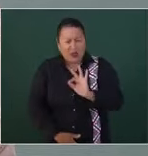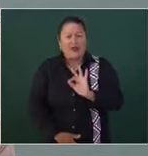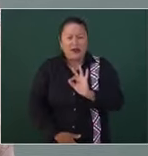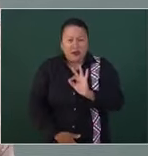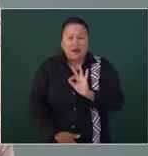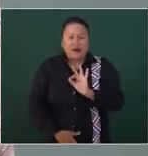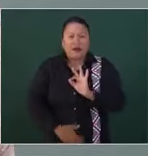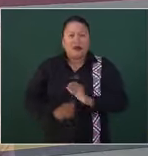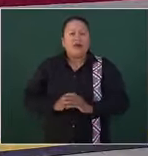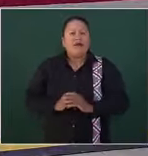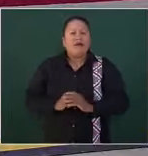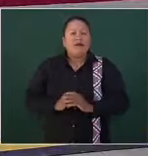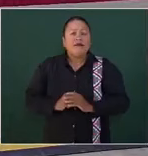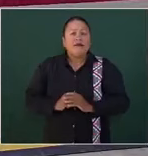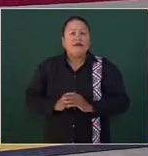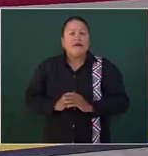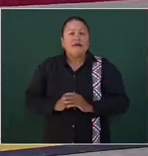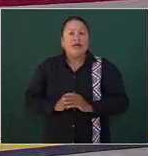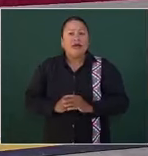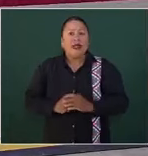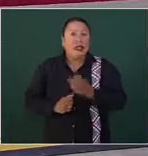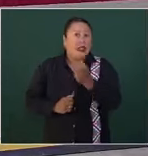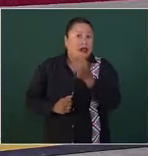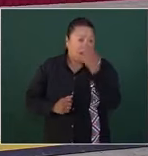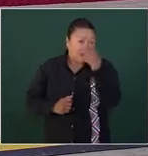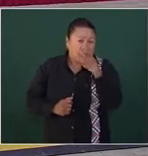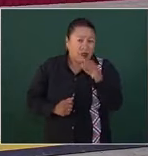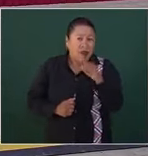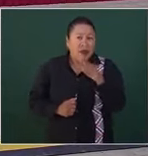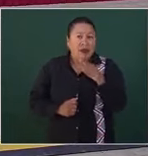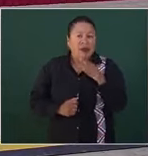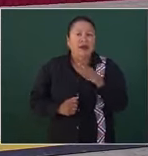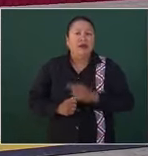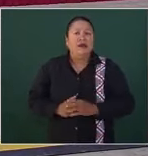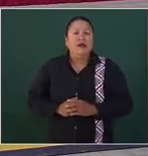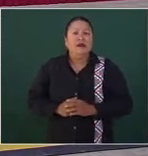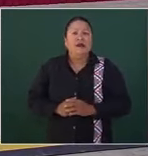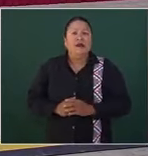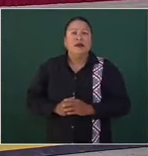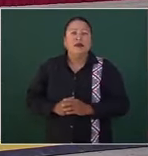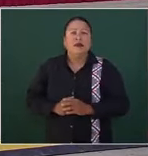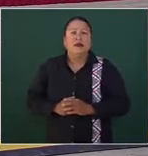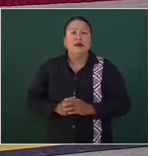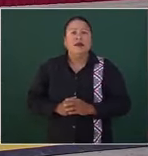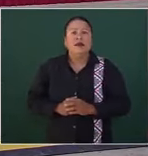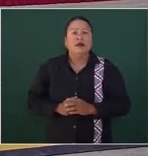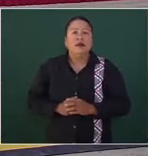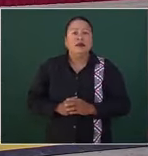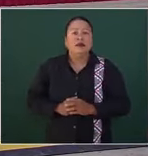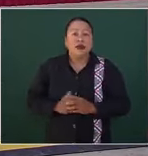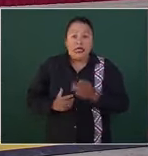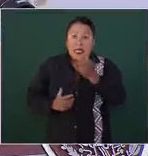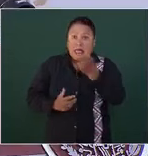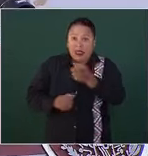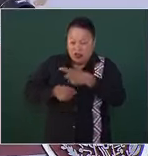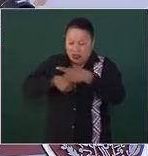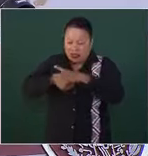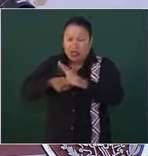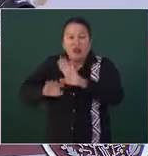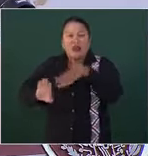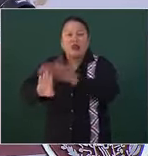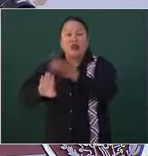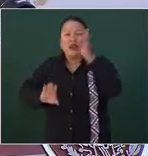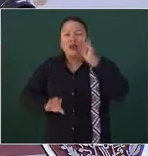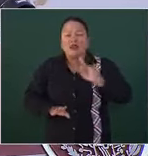buscando que estos delitos contra las